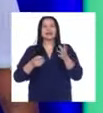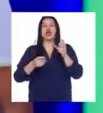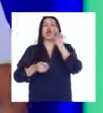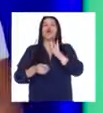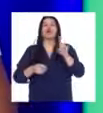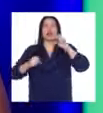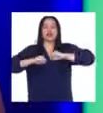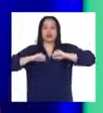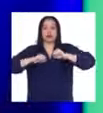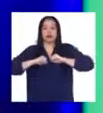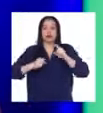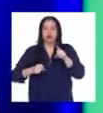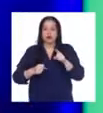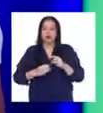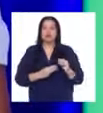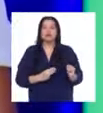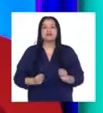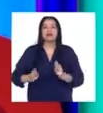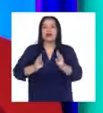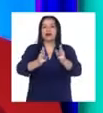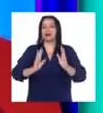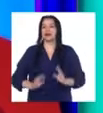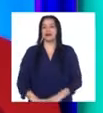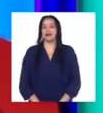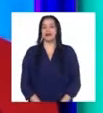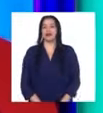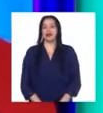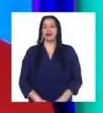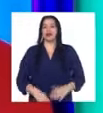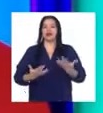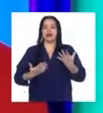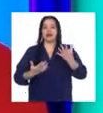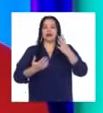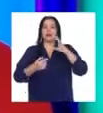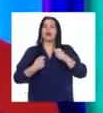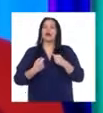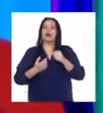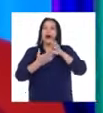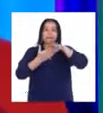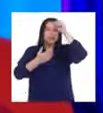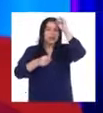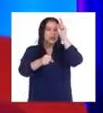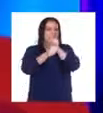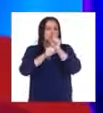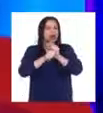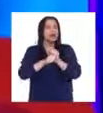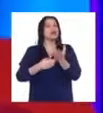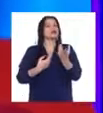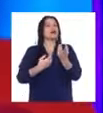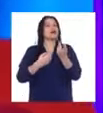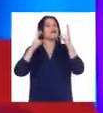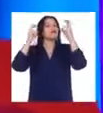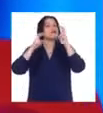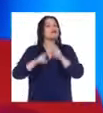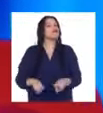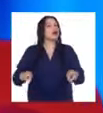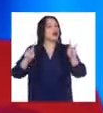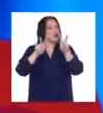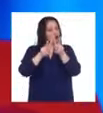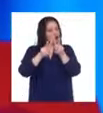herramienta para educar en valores. Los valores